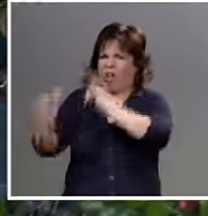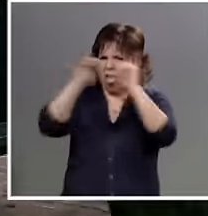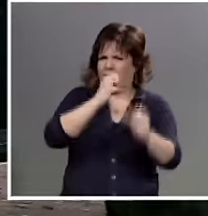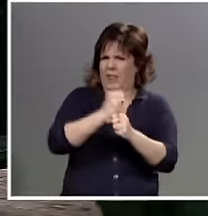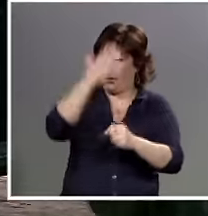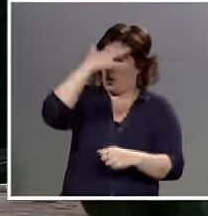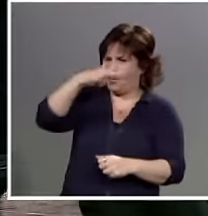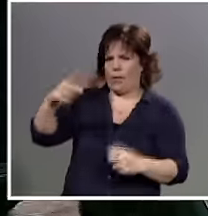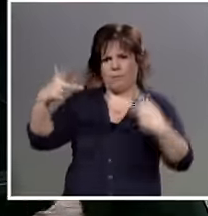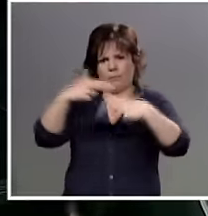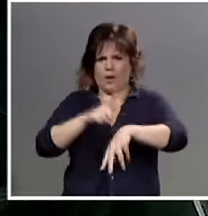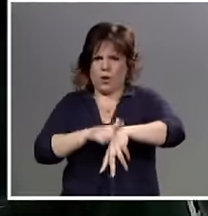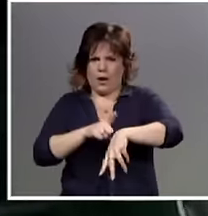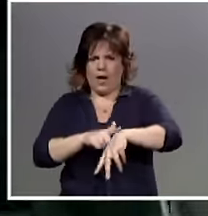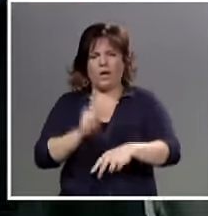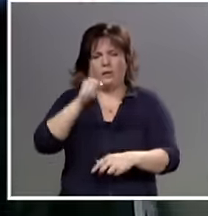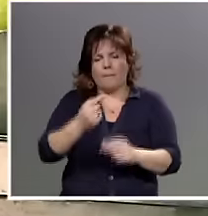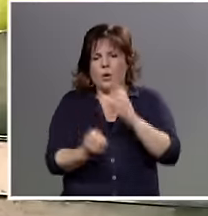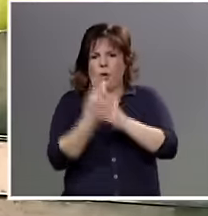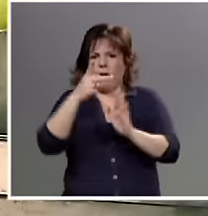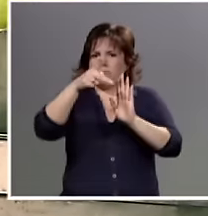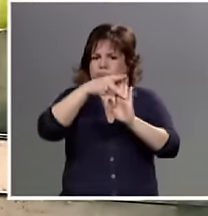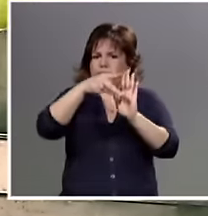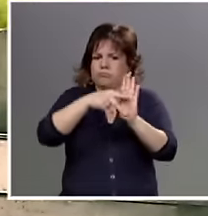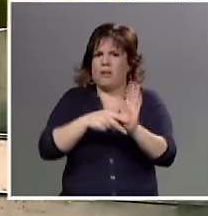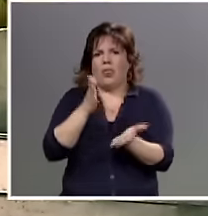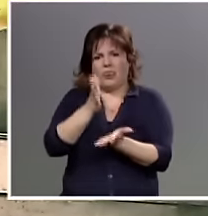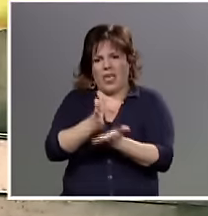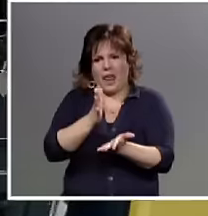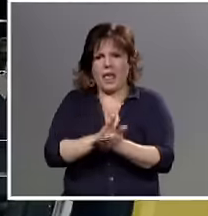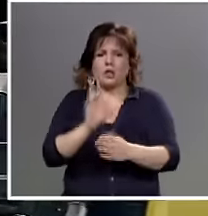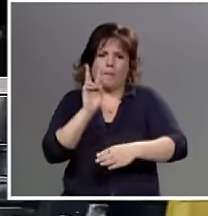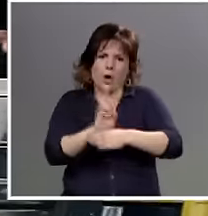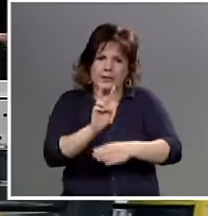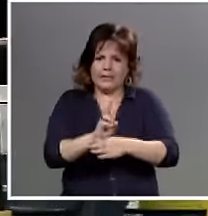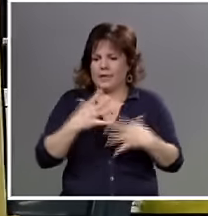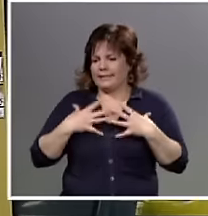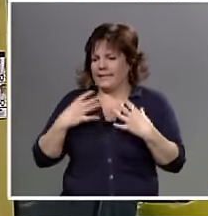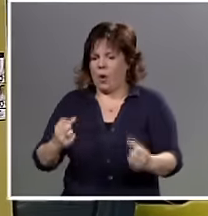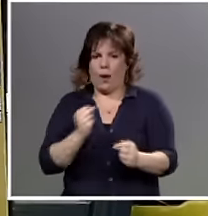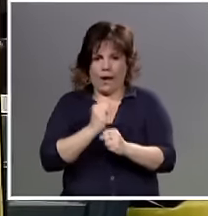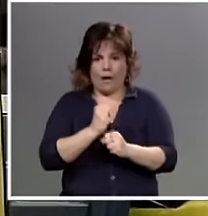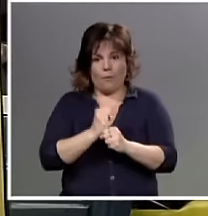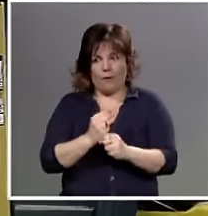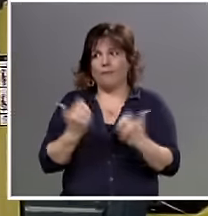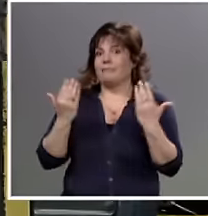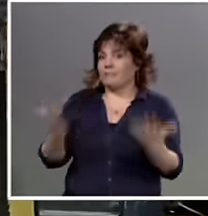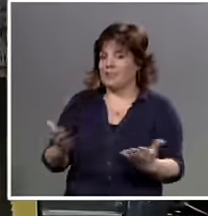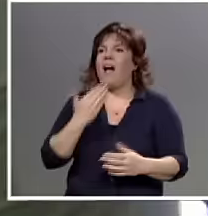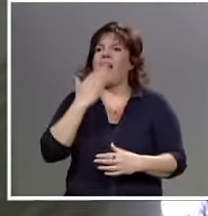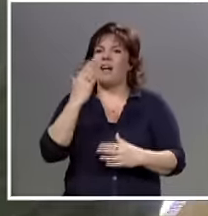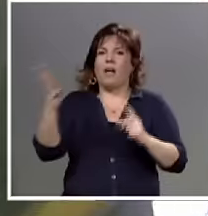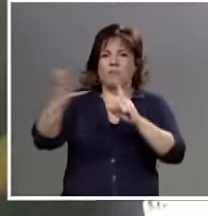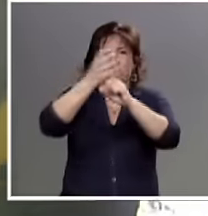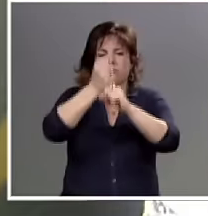rurales, así como un importante número de normas que regulan derechos en materia de protección y salud laboral. Son ejemplos de los avances